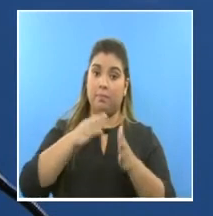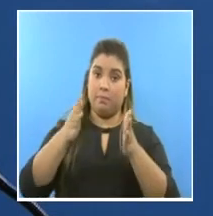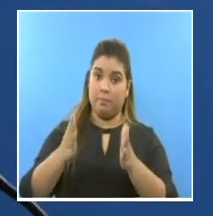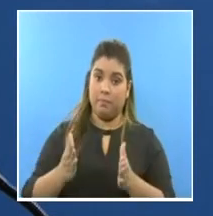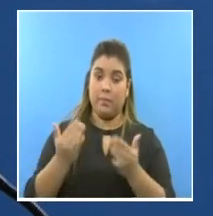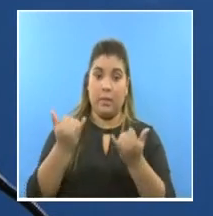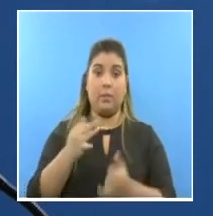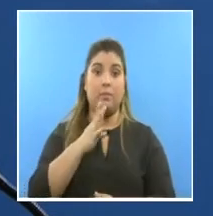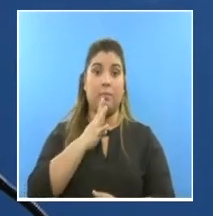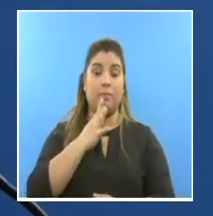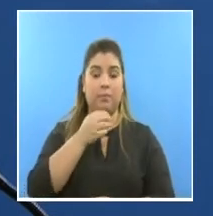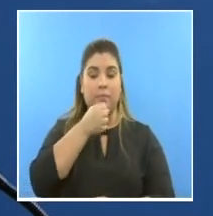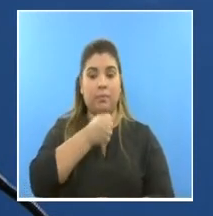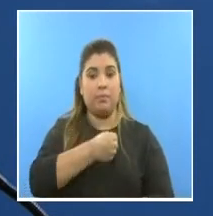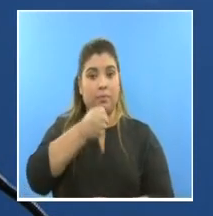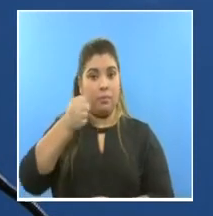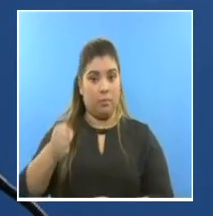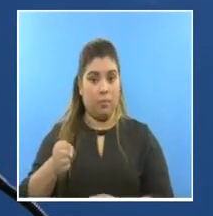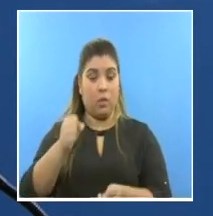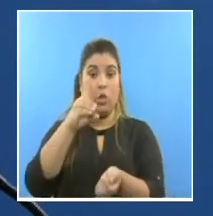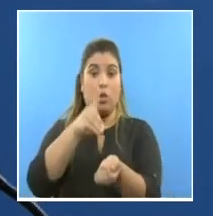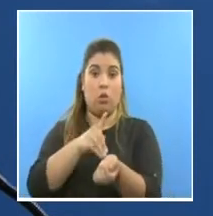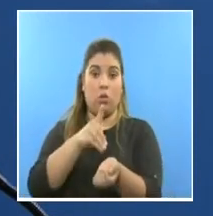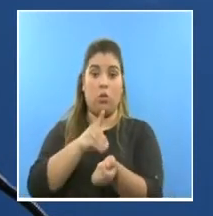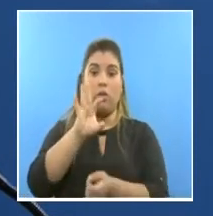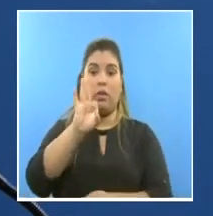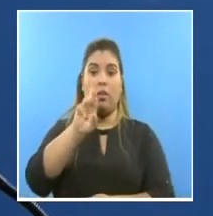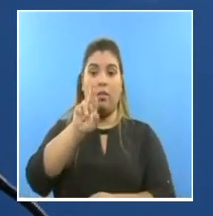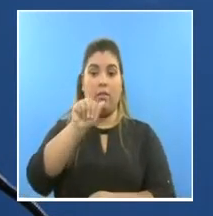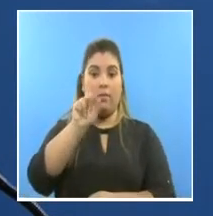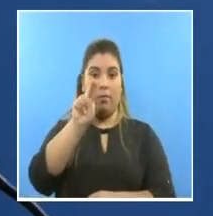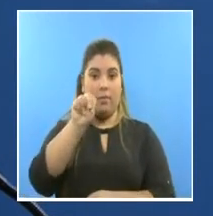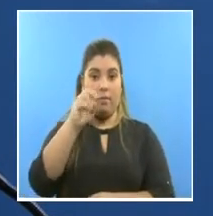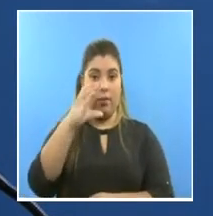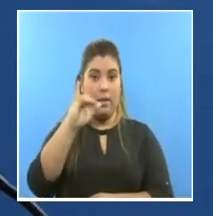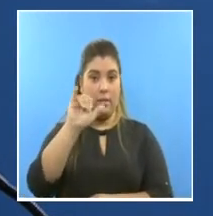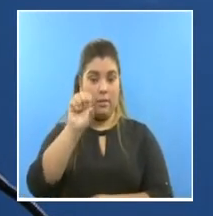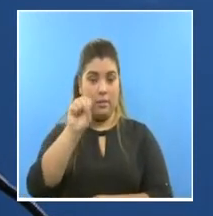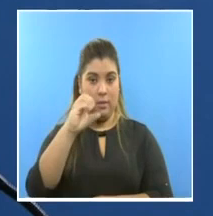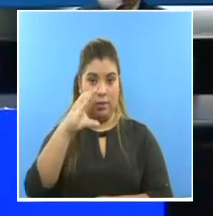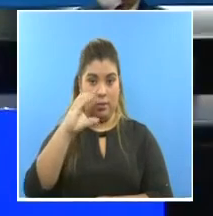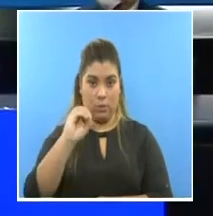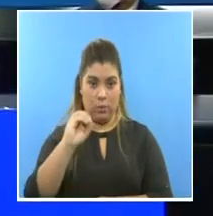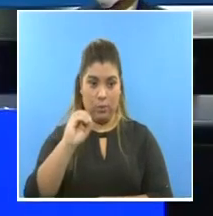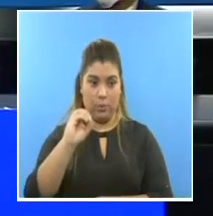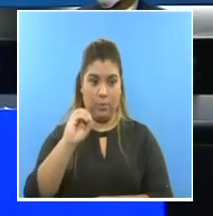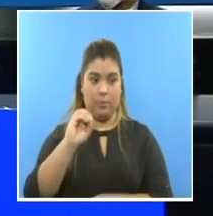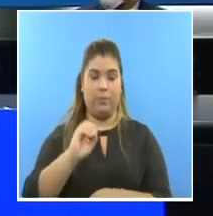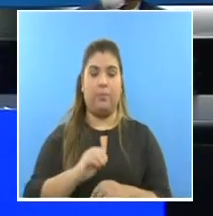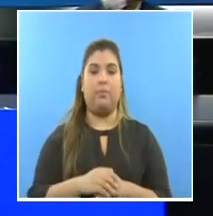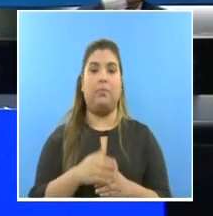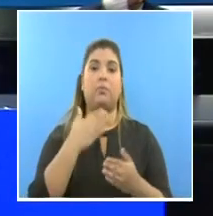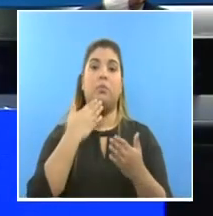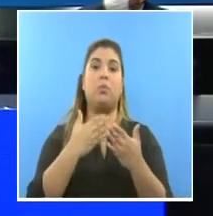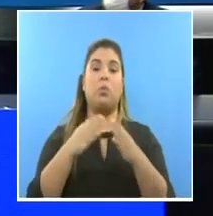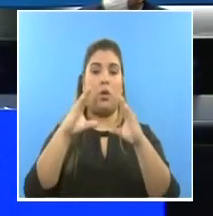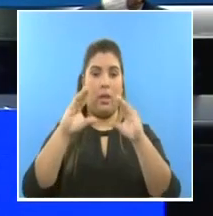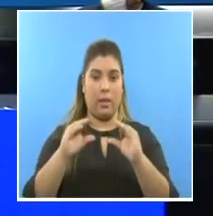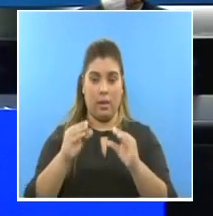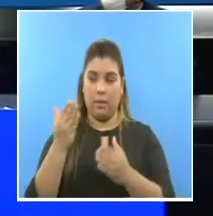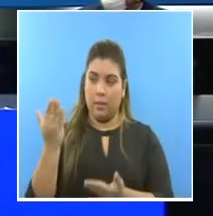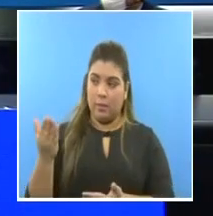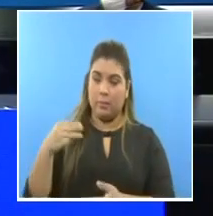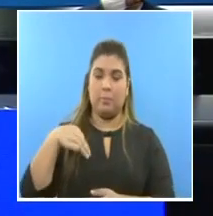queremos cederle la palabra al doctor Francisco Sánchez Cárdenas. Buenas tardes, doctor. Muy buenas tardes, señor